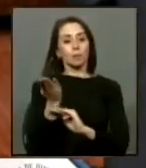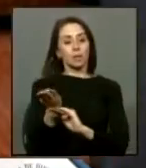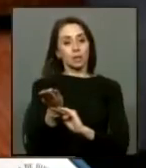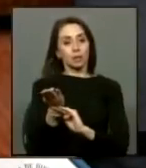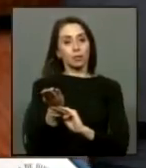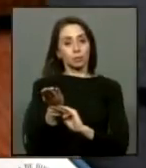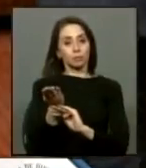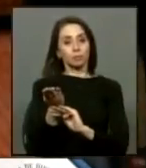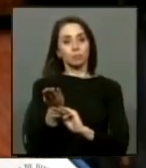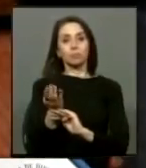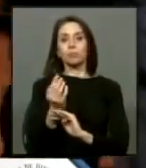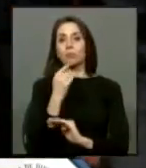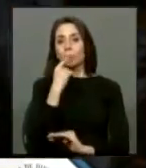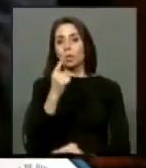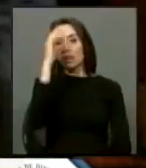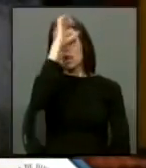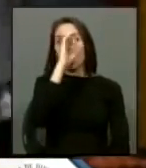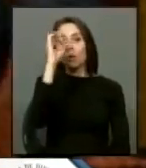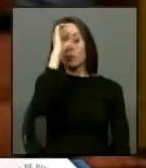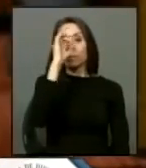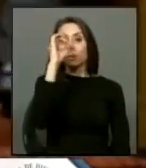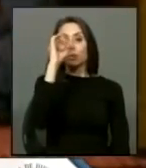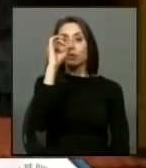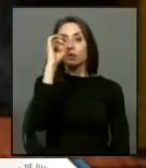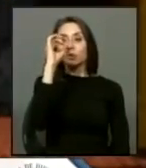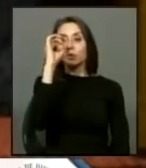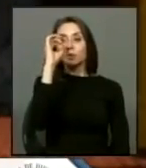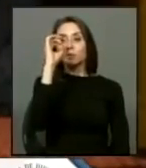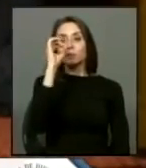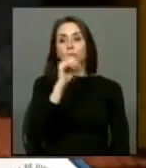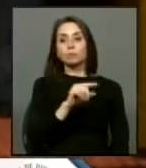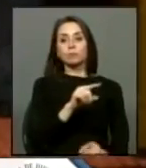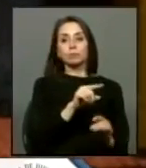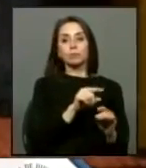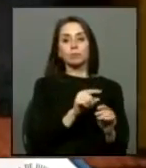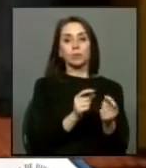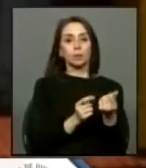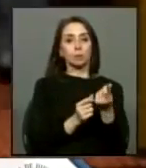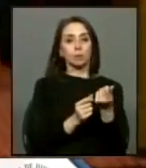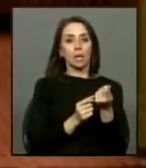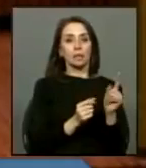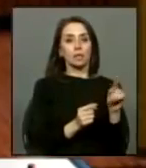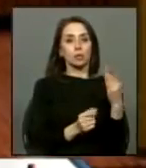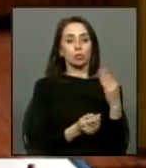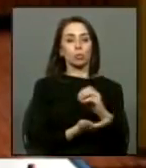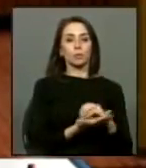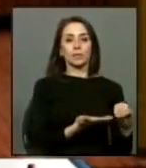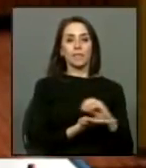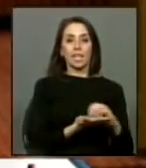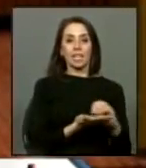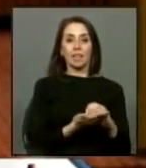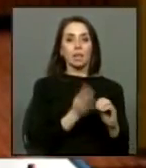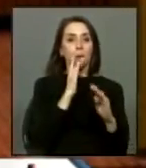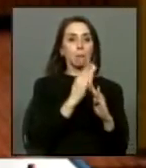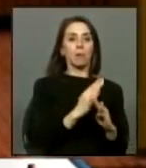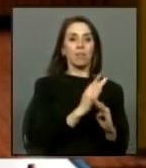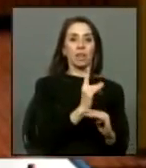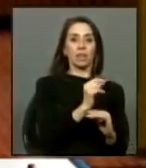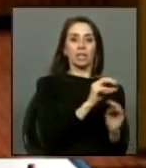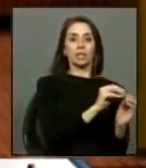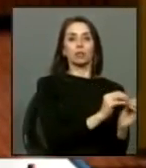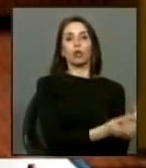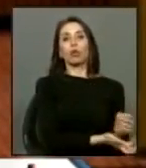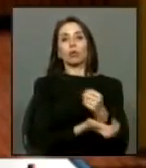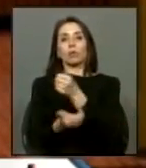pronunciamiento respecto del traspaso de dinero desde la subsidiaria de prevención del delito a la